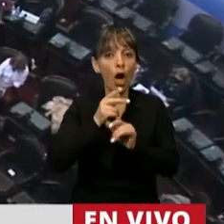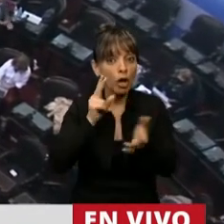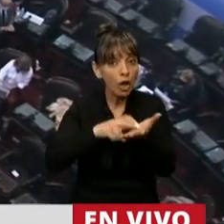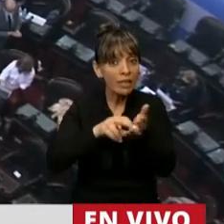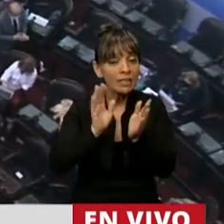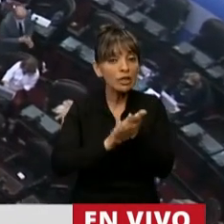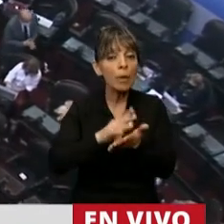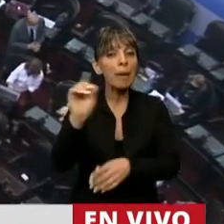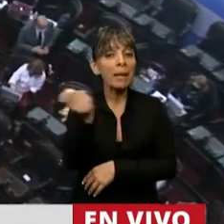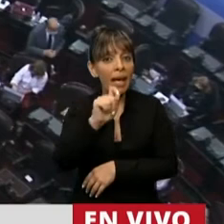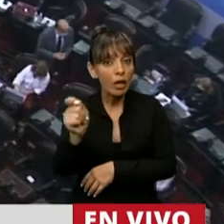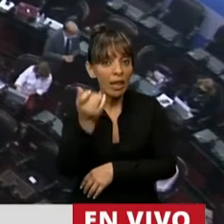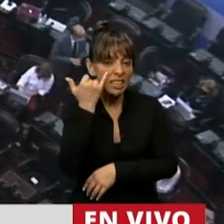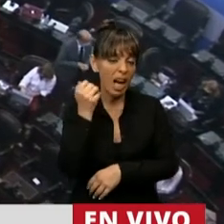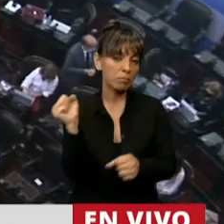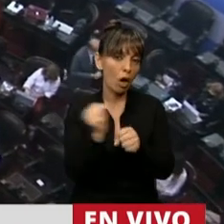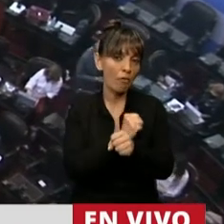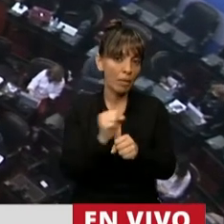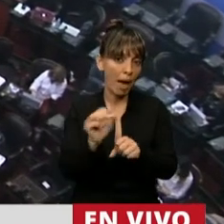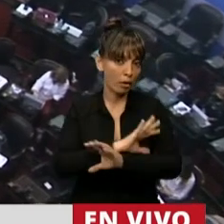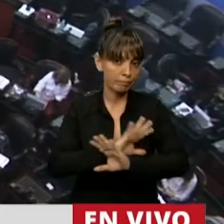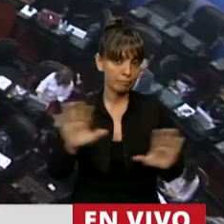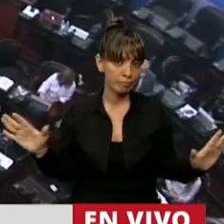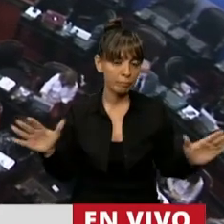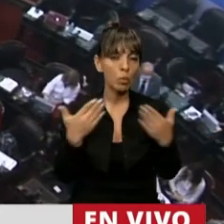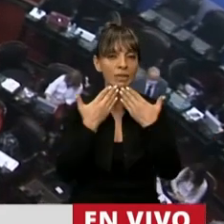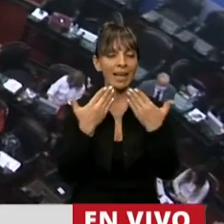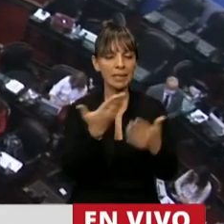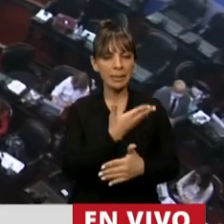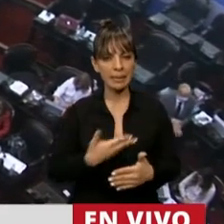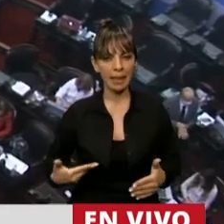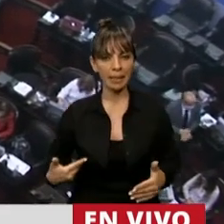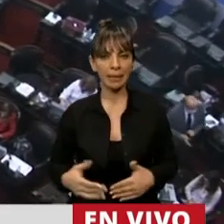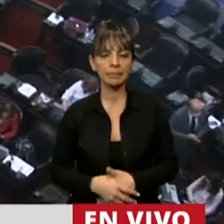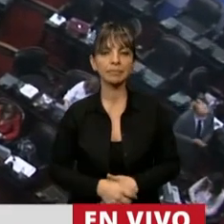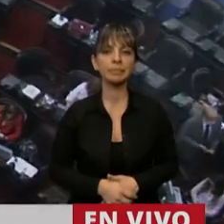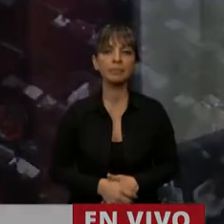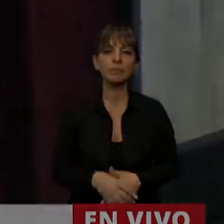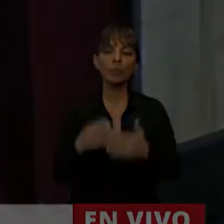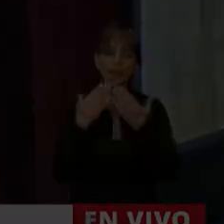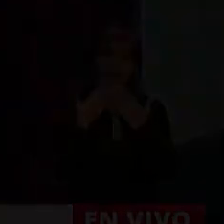Mercado Libre está confirmada. Muchas gracias, señor presidente. Muy bien. Gracias, diputado grande.